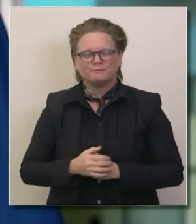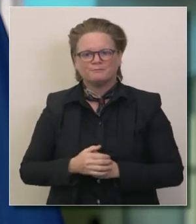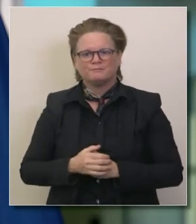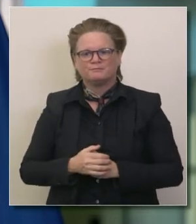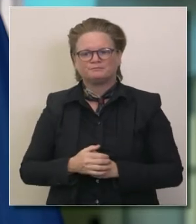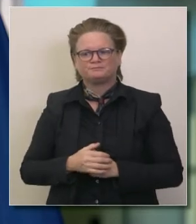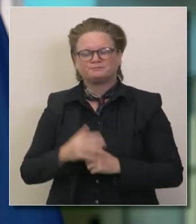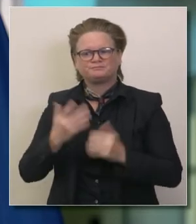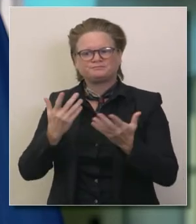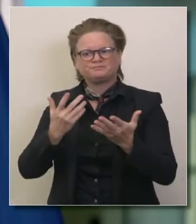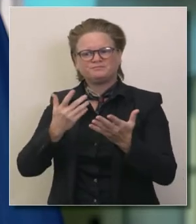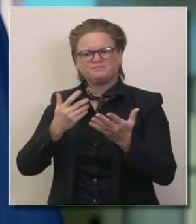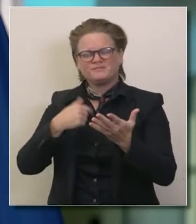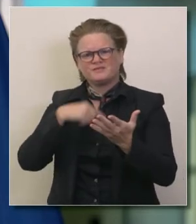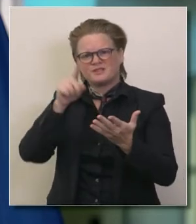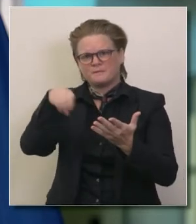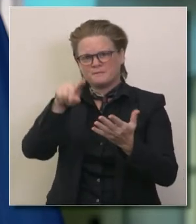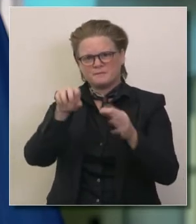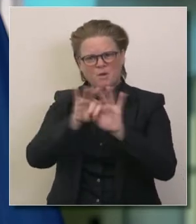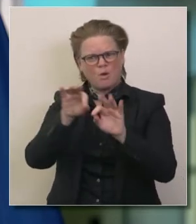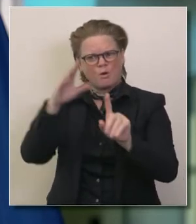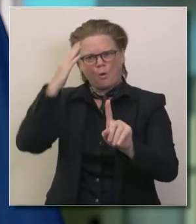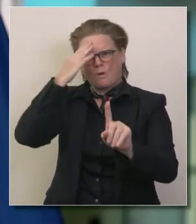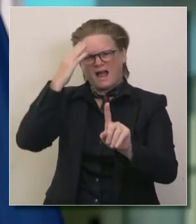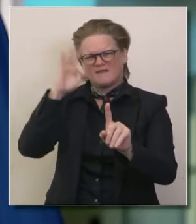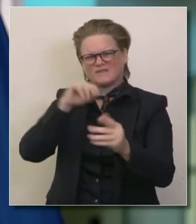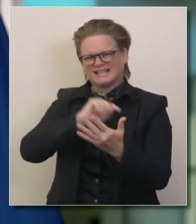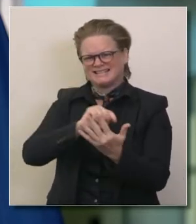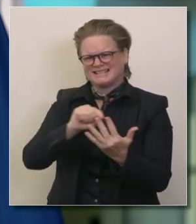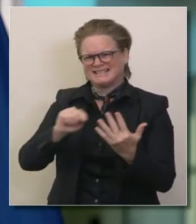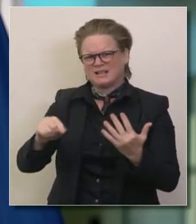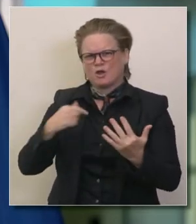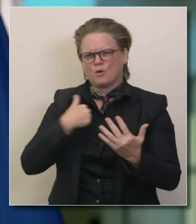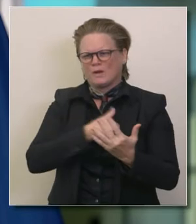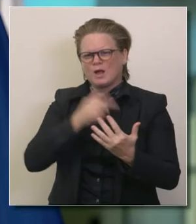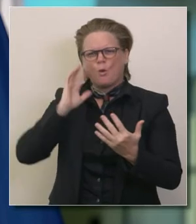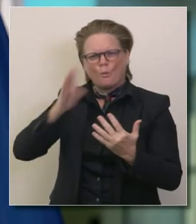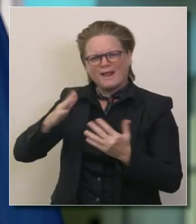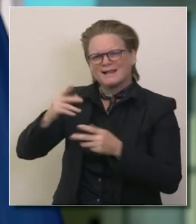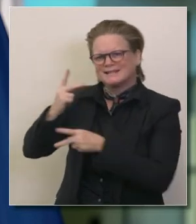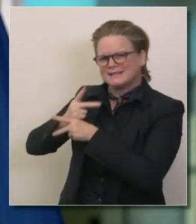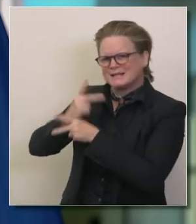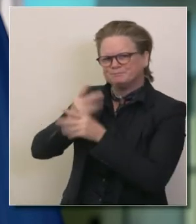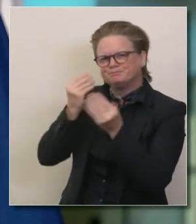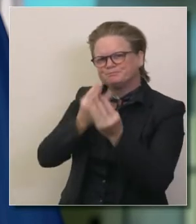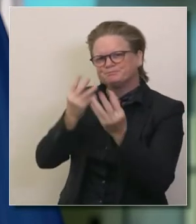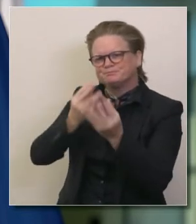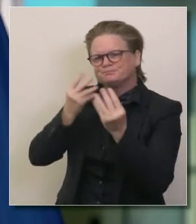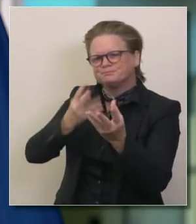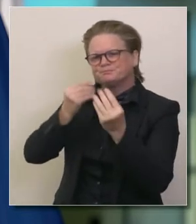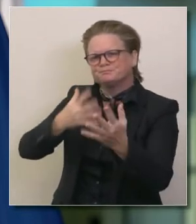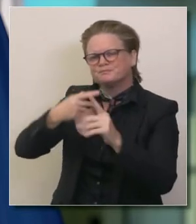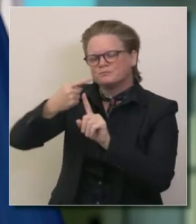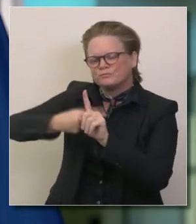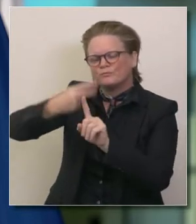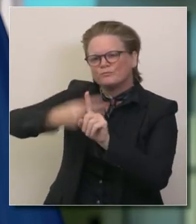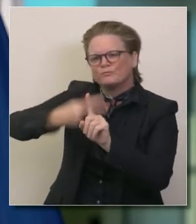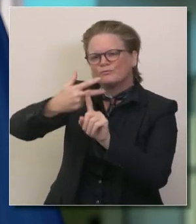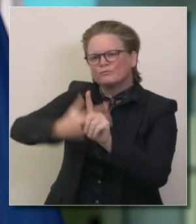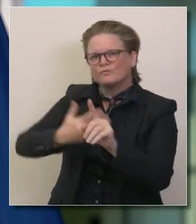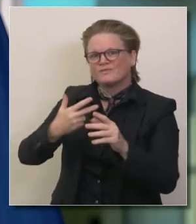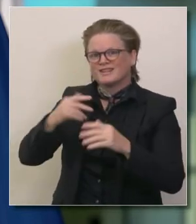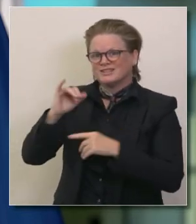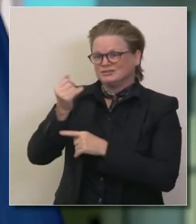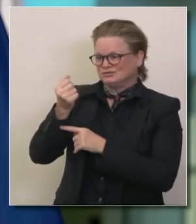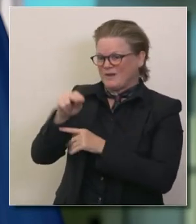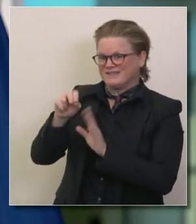de las cuales está bien percatada usted y de las cuales se percatará más y más en los meses venideros al